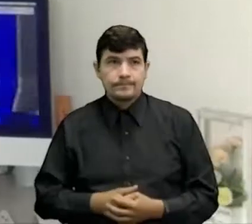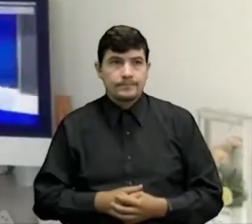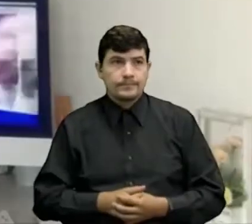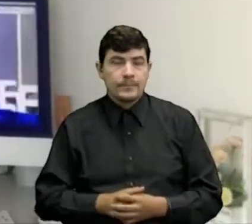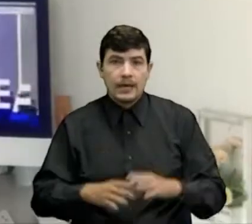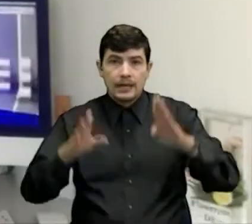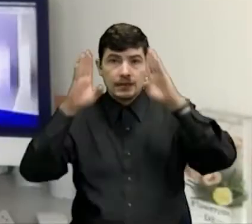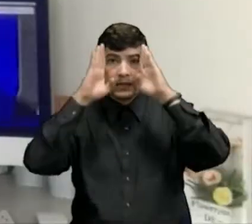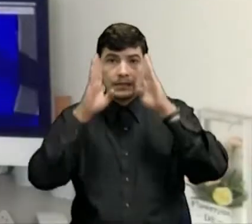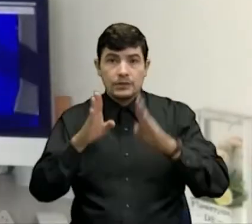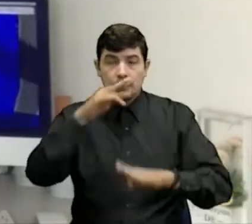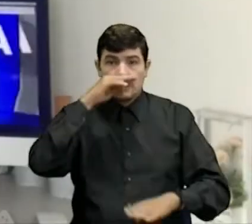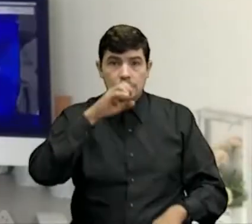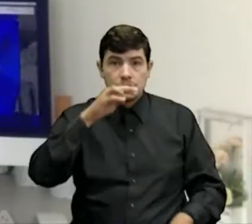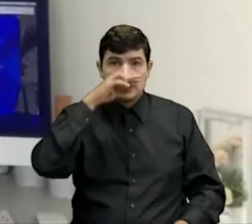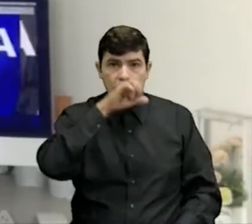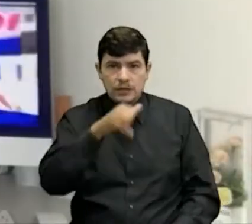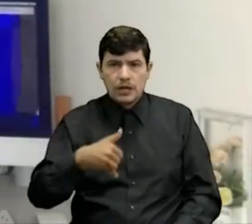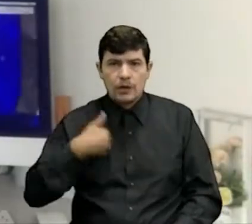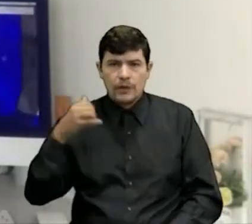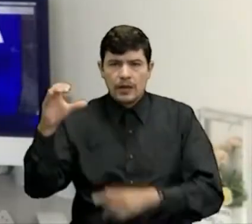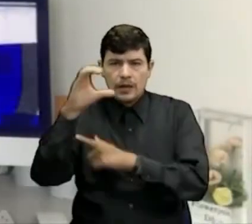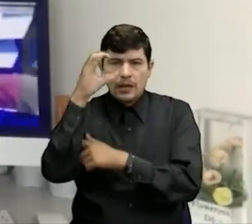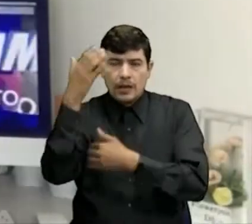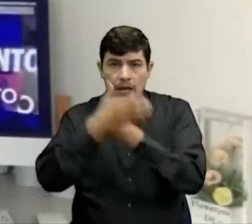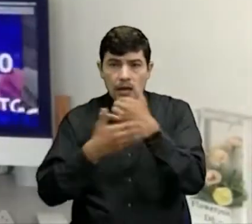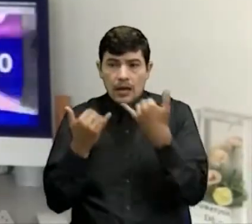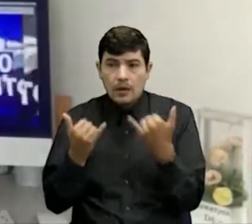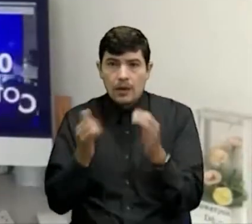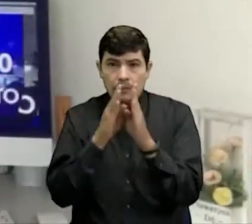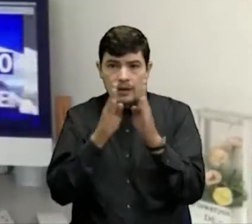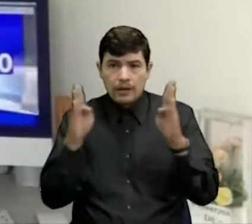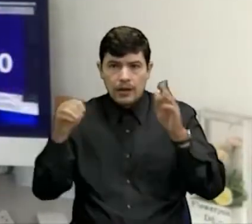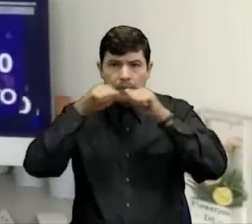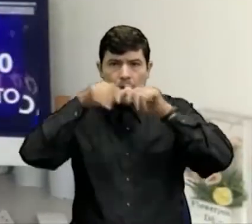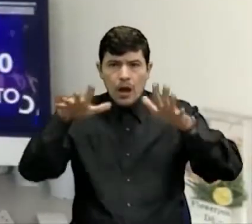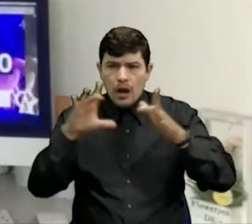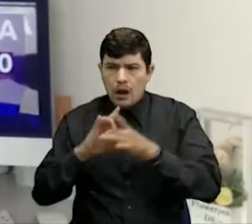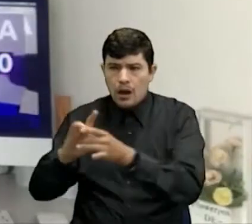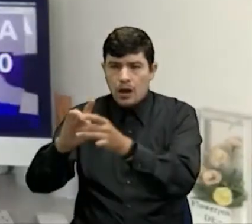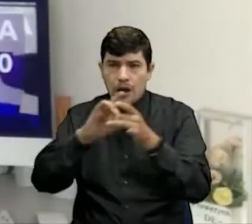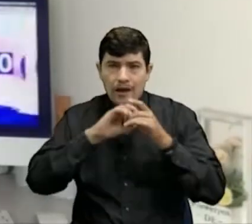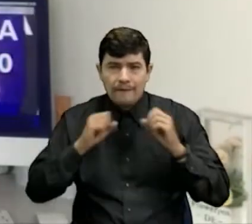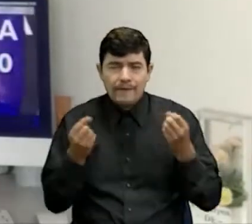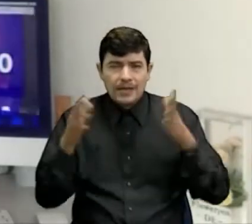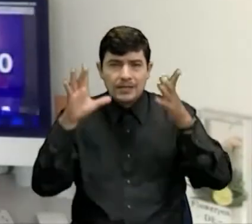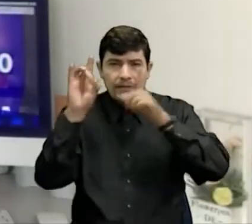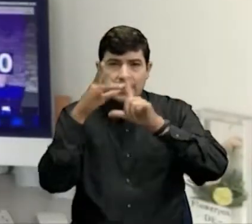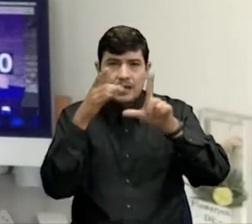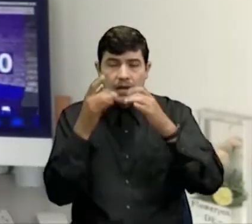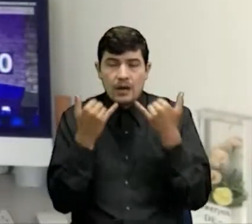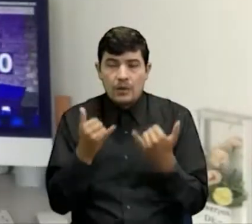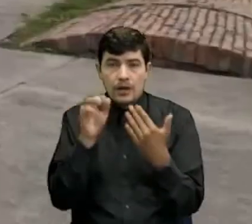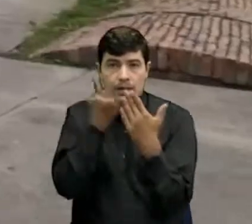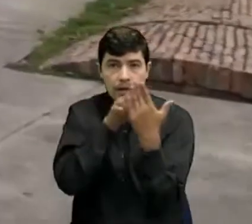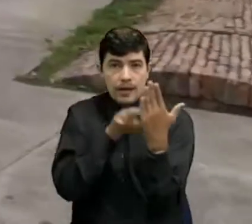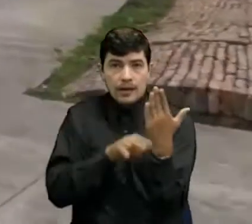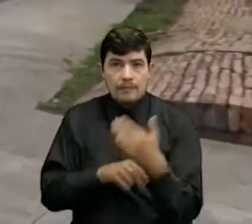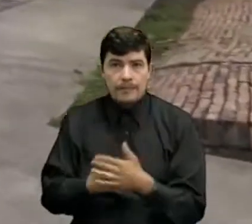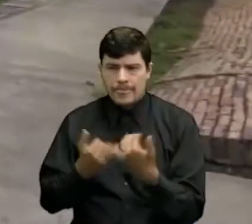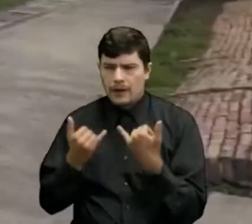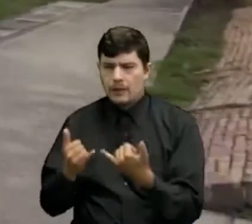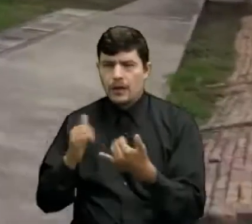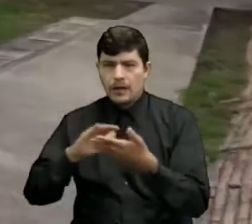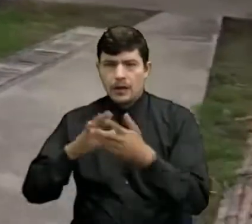Atención niños y jóvenes de todo Colombia, porque las bibliotecas públicas se unen para crear el Festival Virtual de Lectura. La